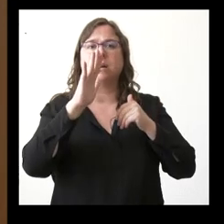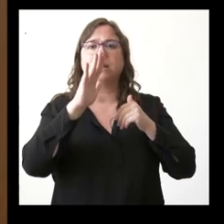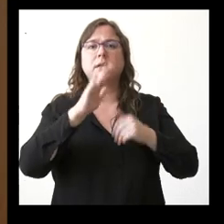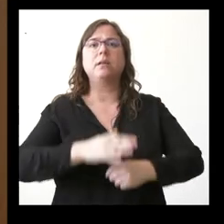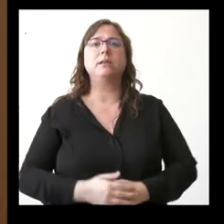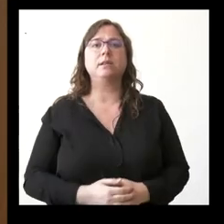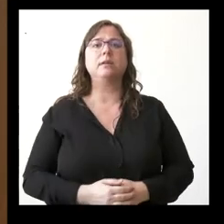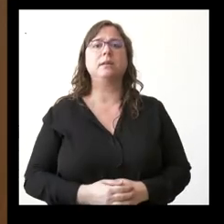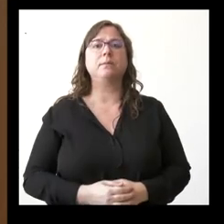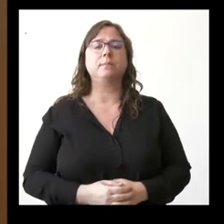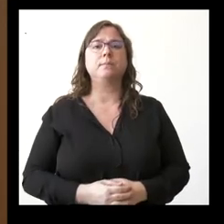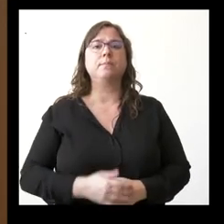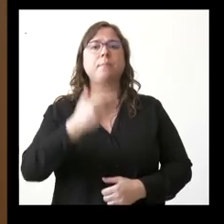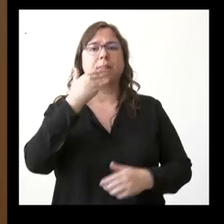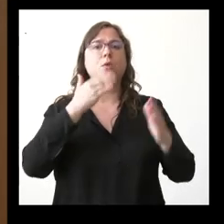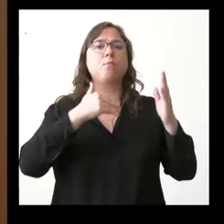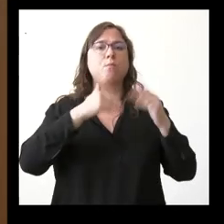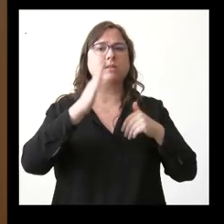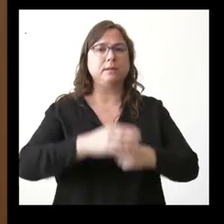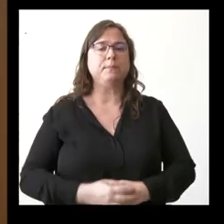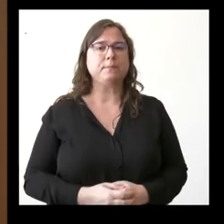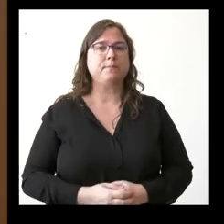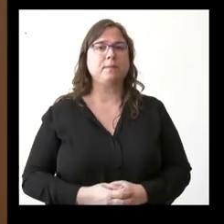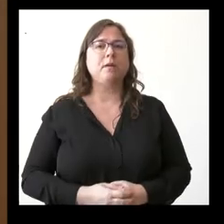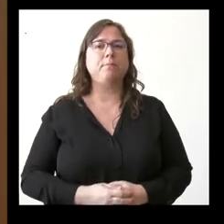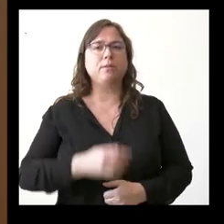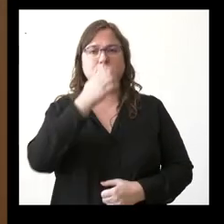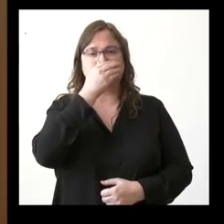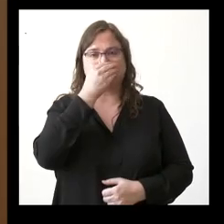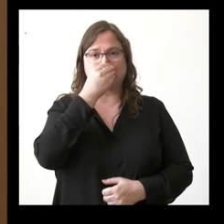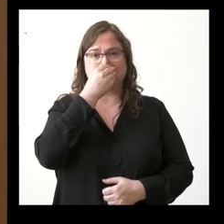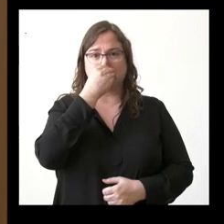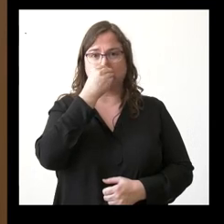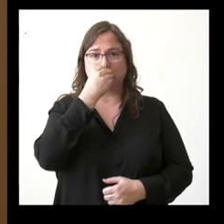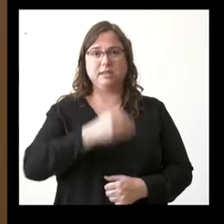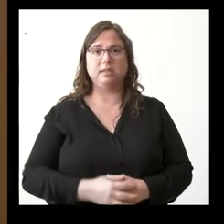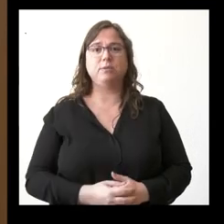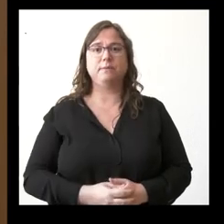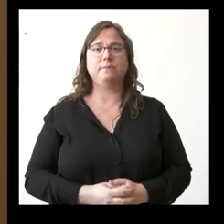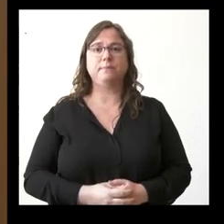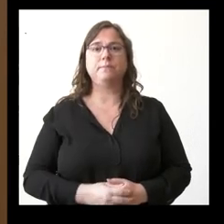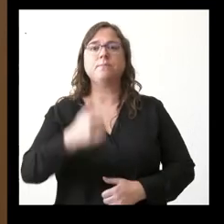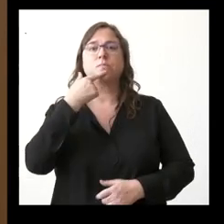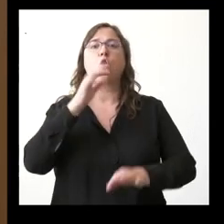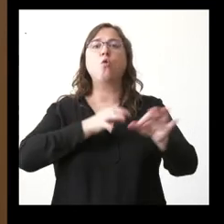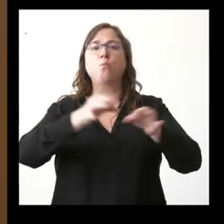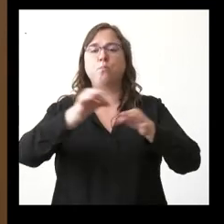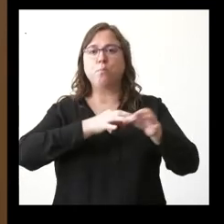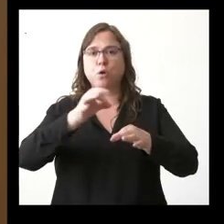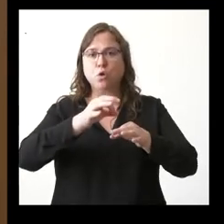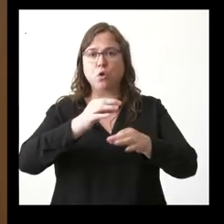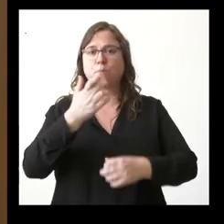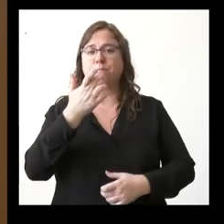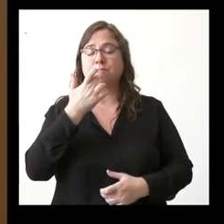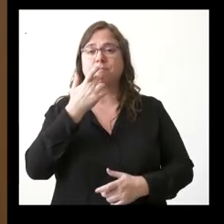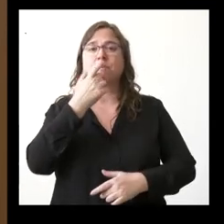consulta y el médico parece ser que les comenta que todavía no hay un protocolo establecido. No sé si